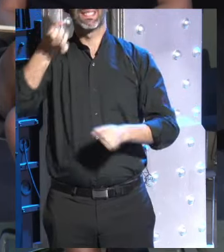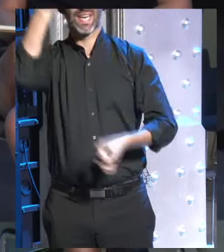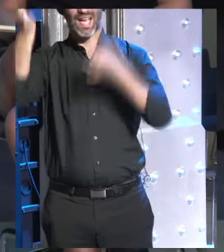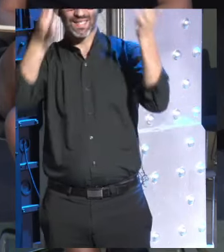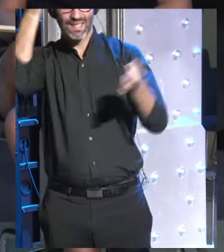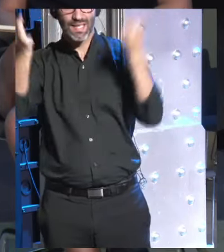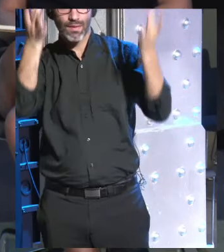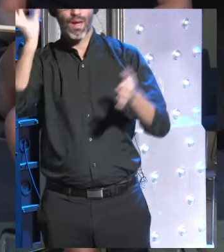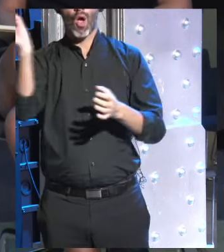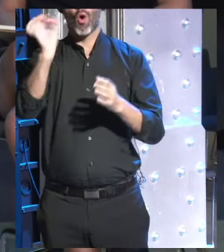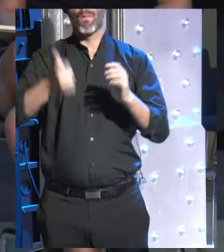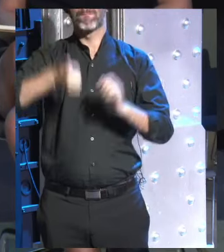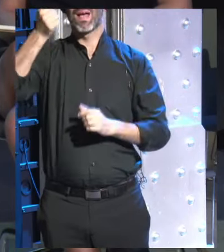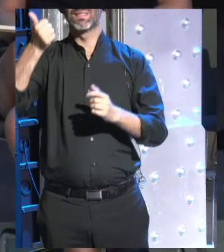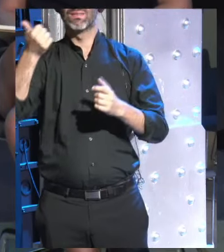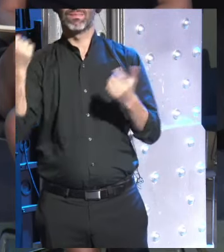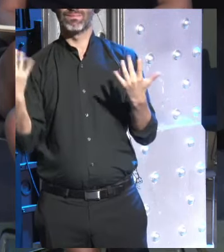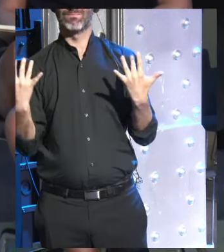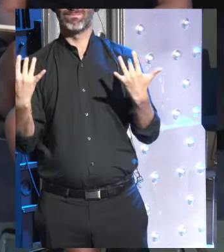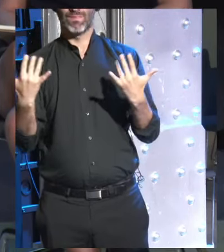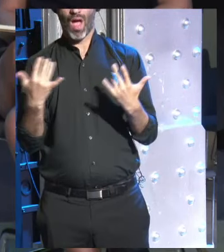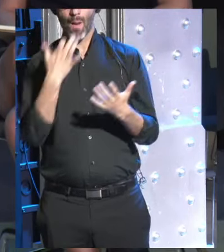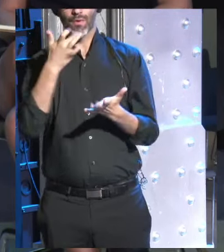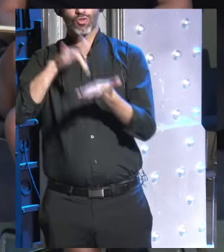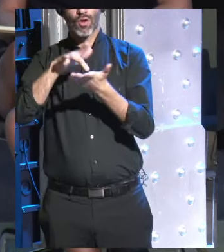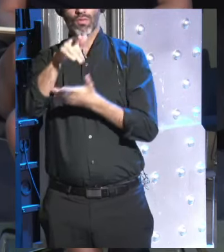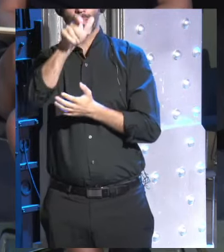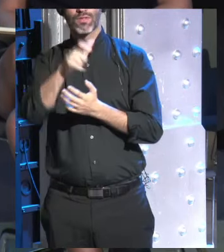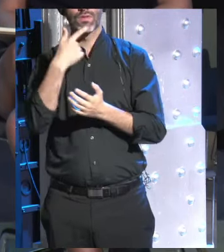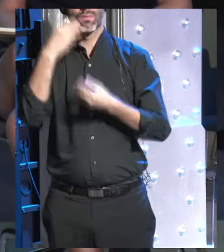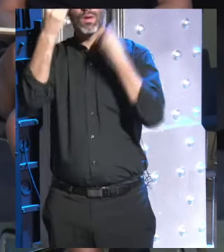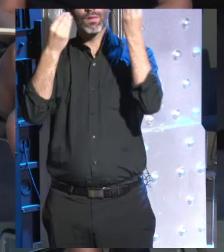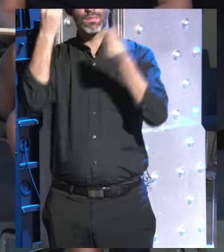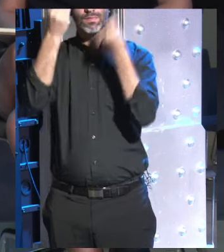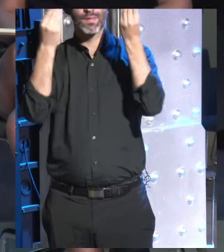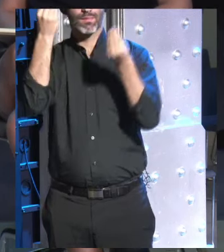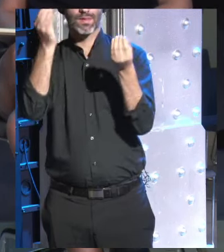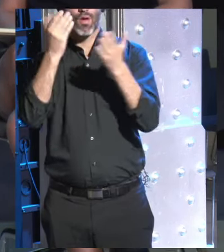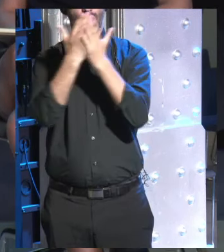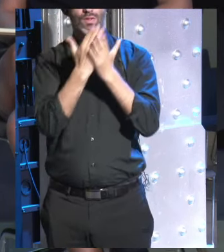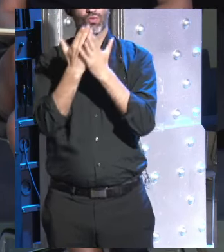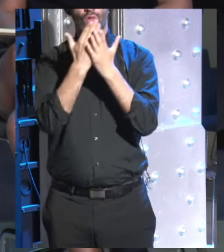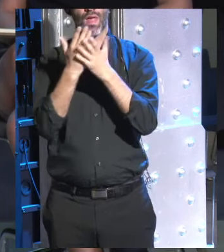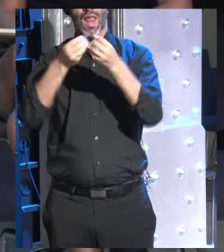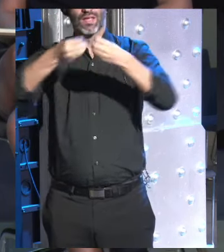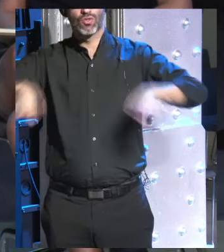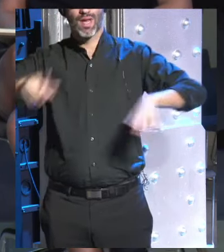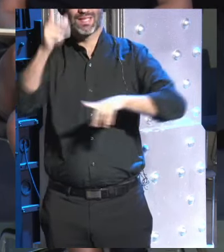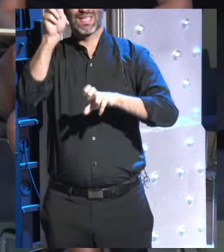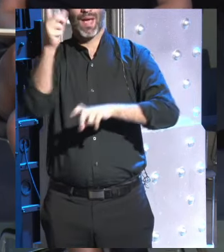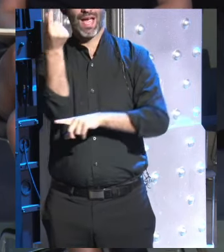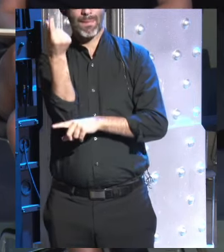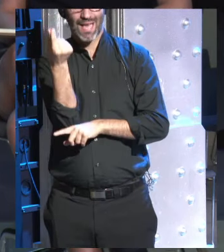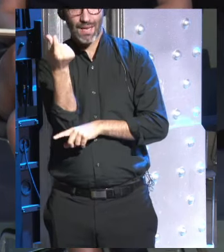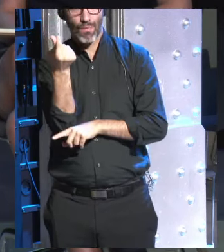o más fresca porque cuando estudias por ejemplo la historia del capitalismo